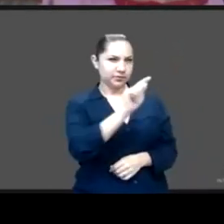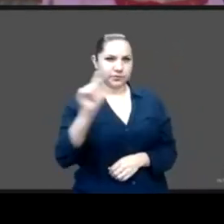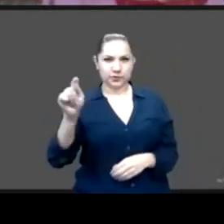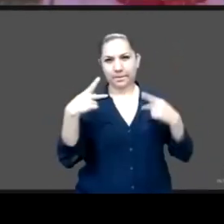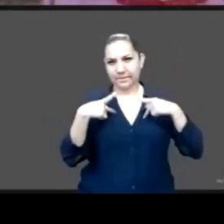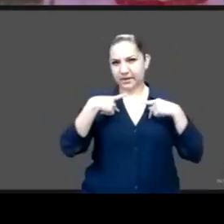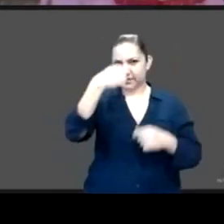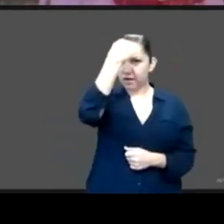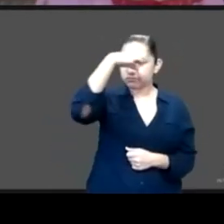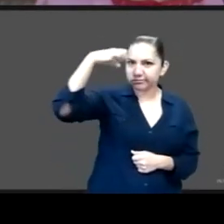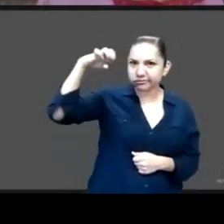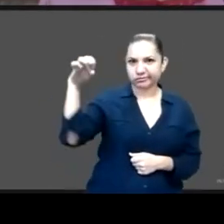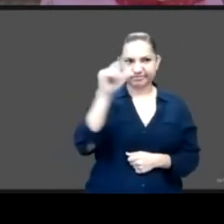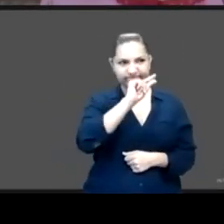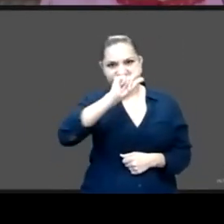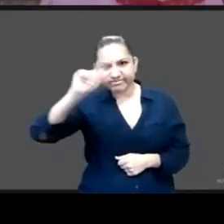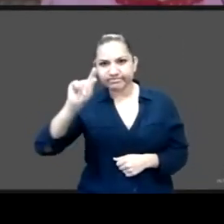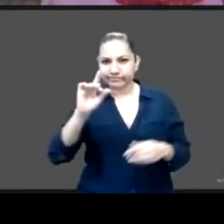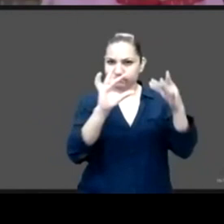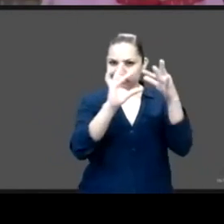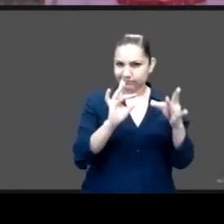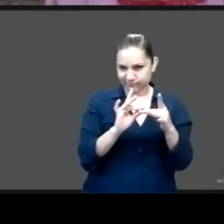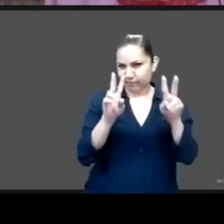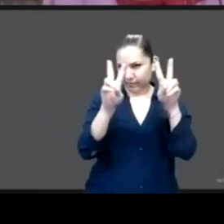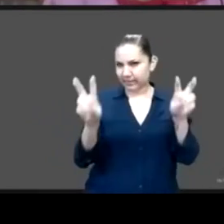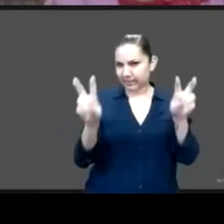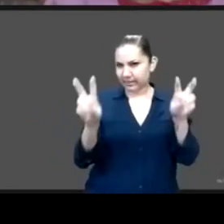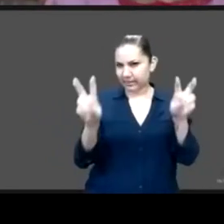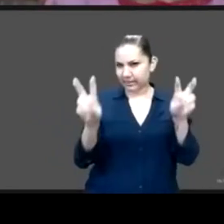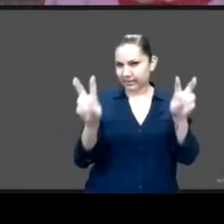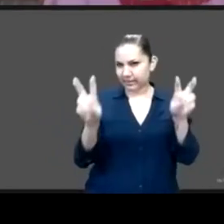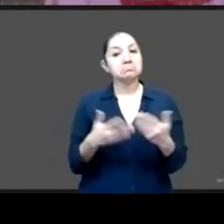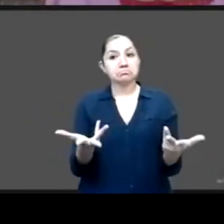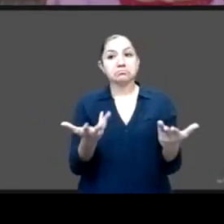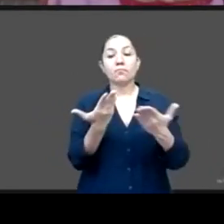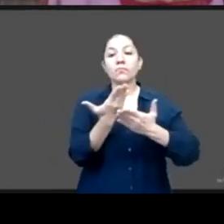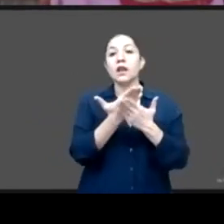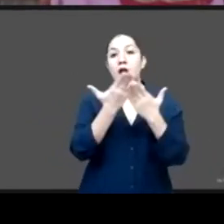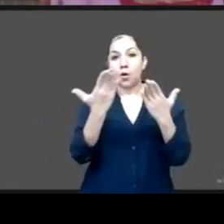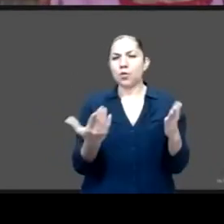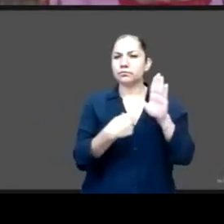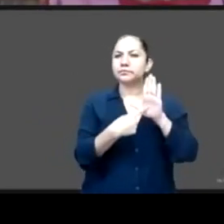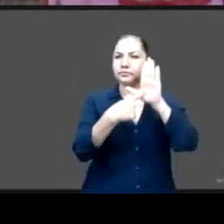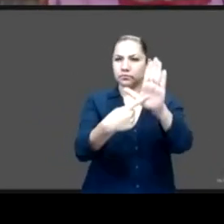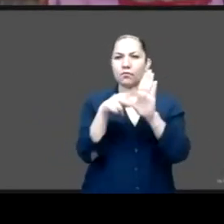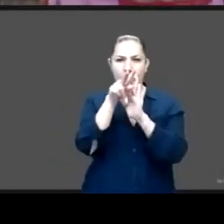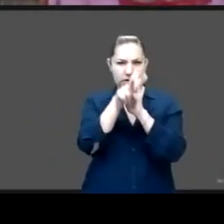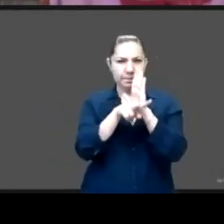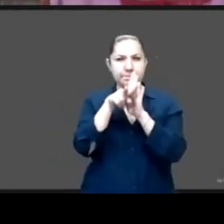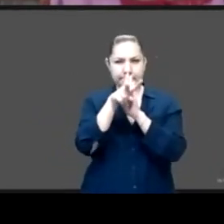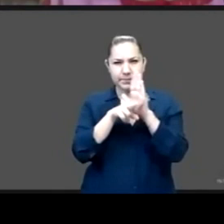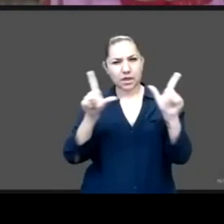mañana. Y vamos a dar precisamente pie a una cápsula que ha preparado para